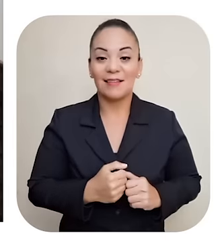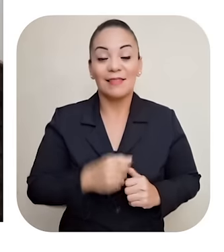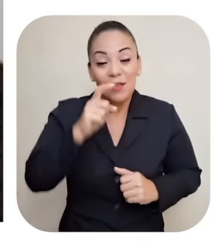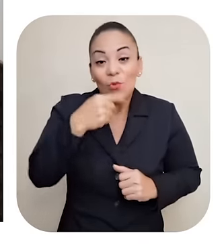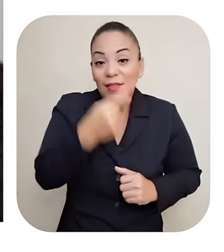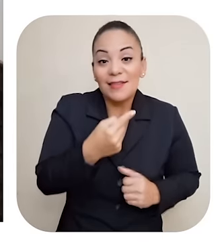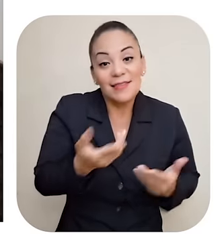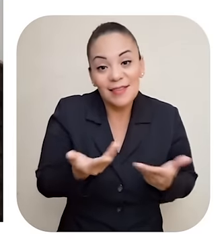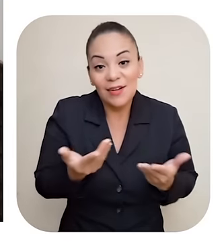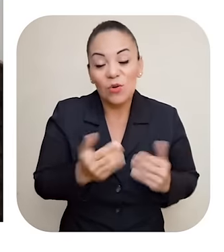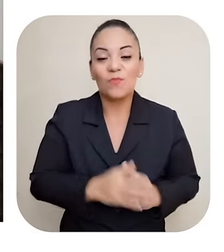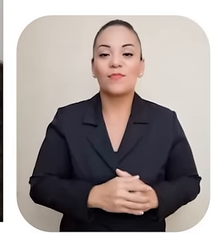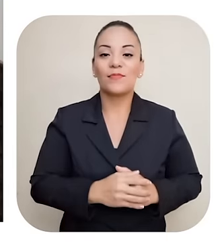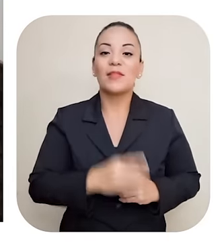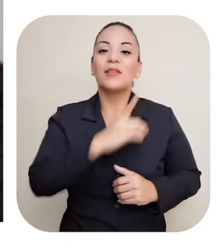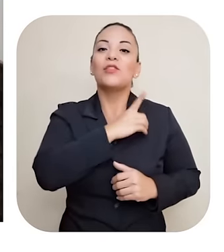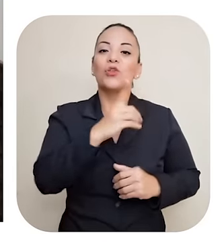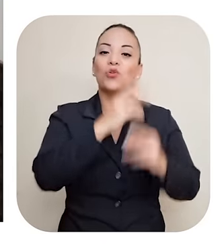Concursos